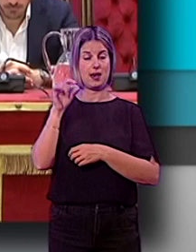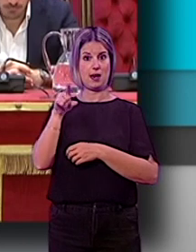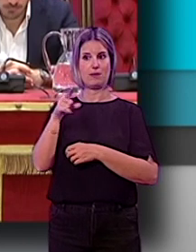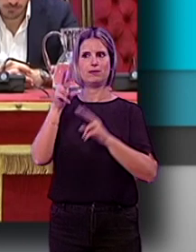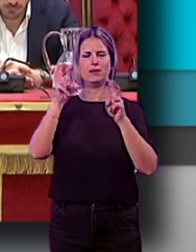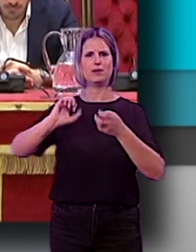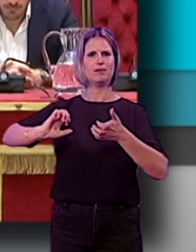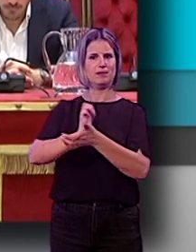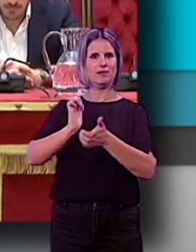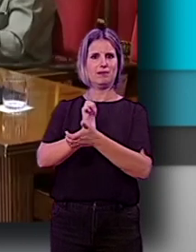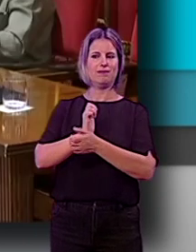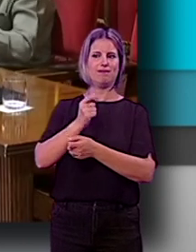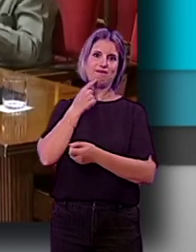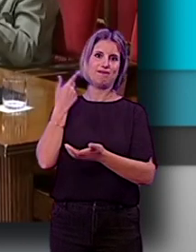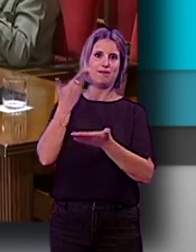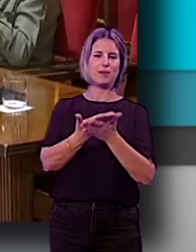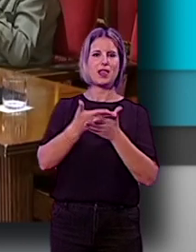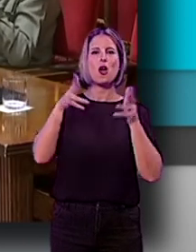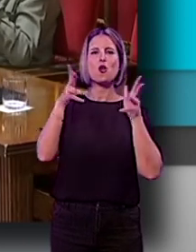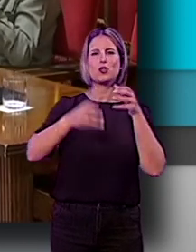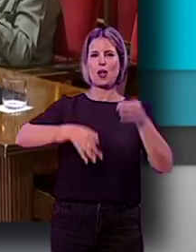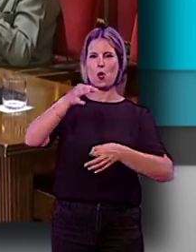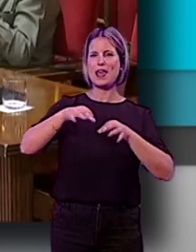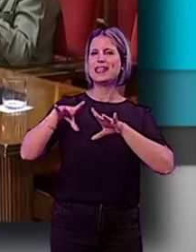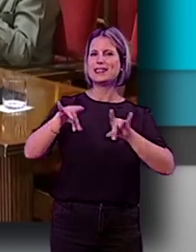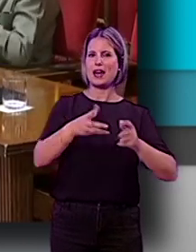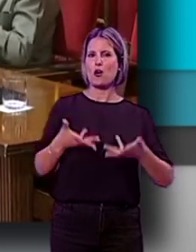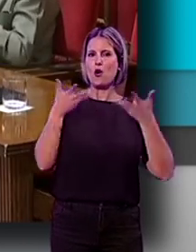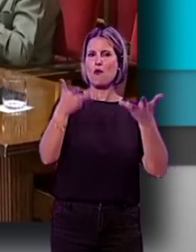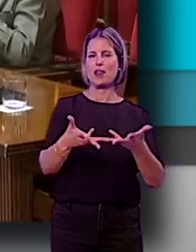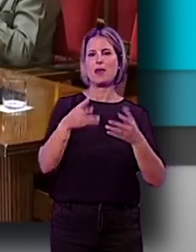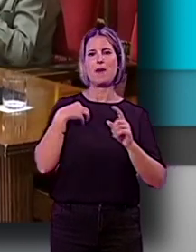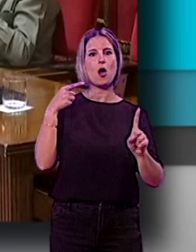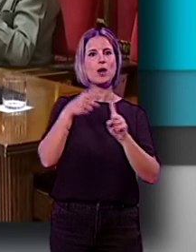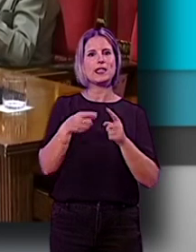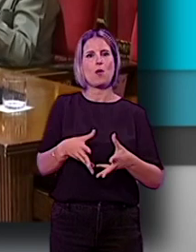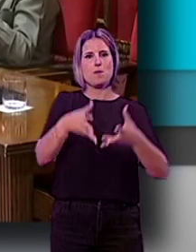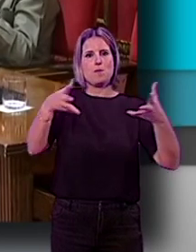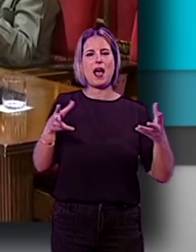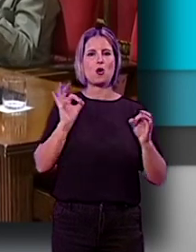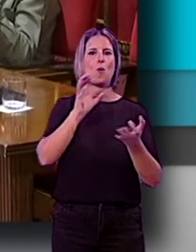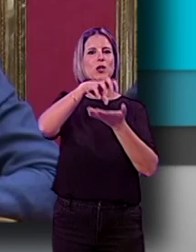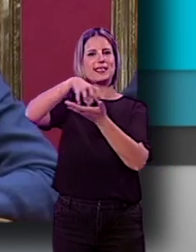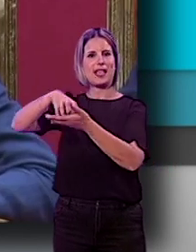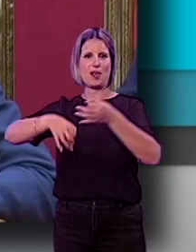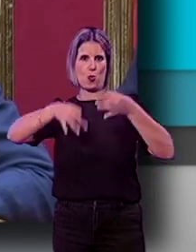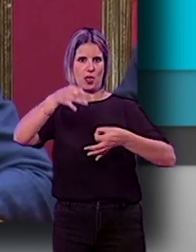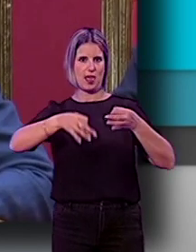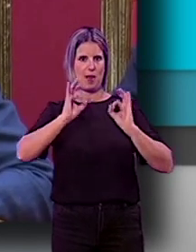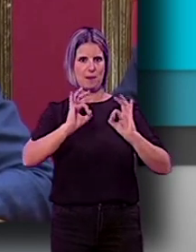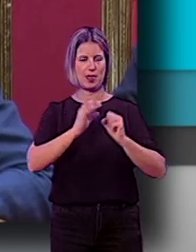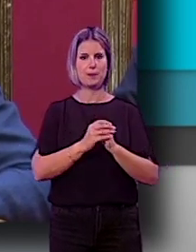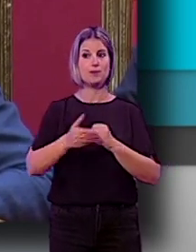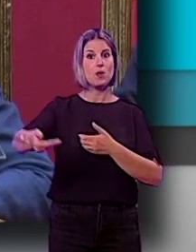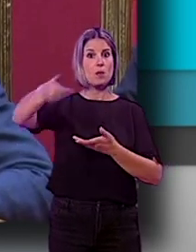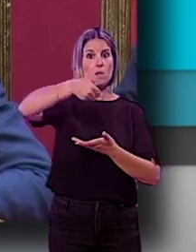respuesta a la petición de la Consejería de Justicia de terrenos para ampliar el espacio destinado a sedes judiciales. Se nos